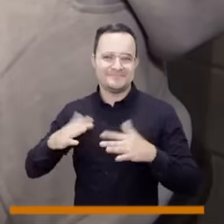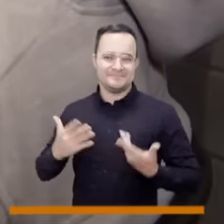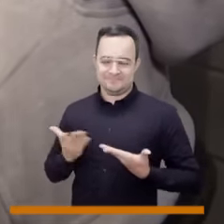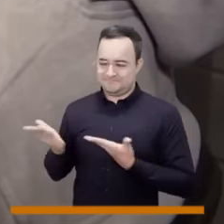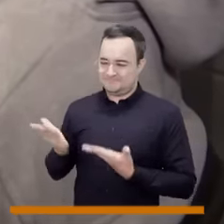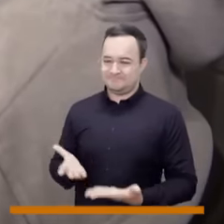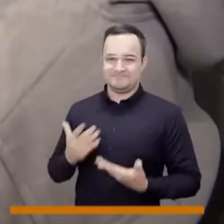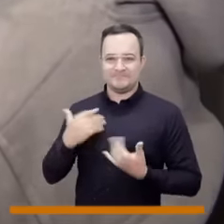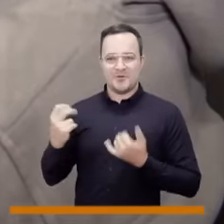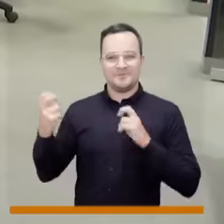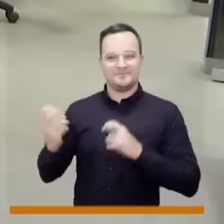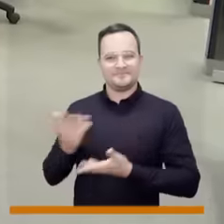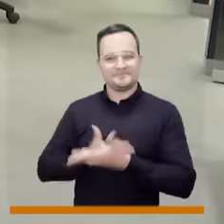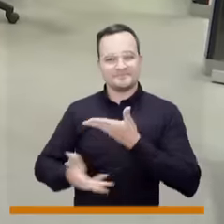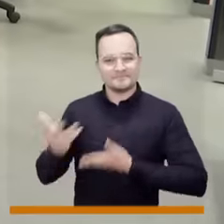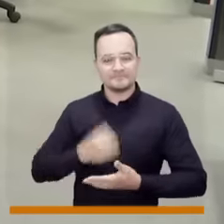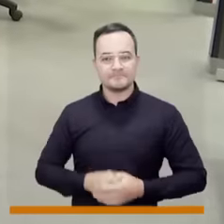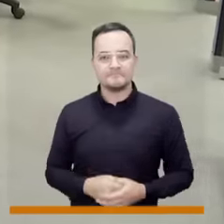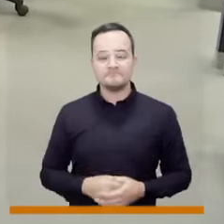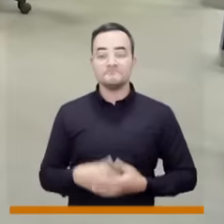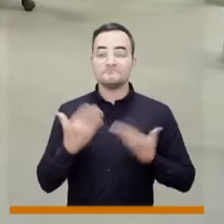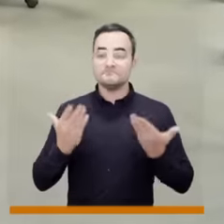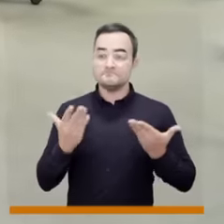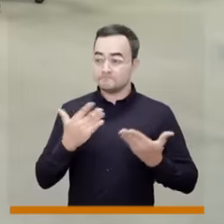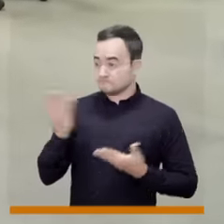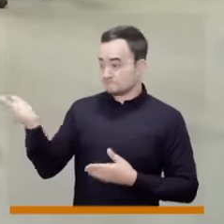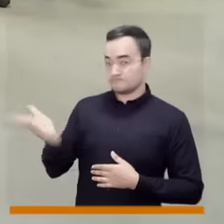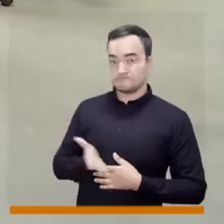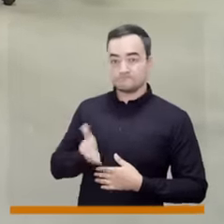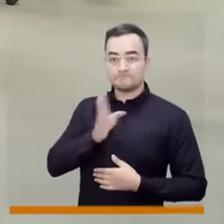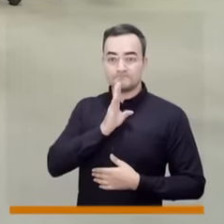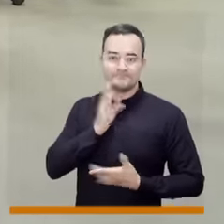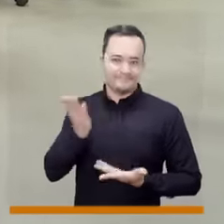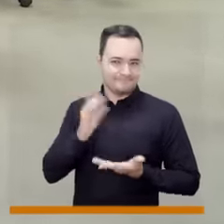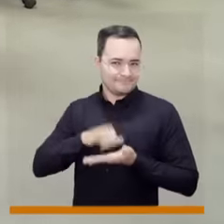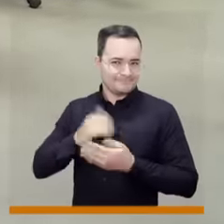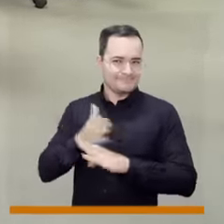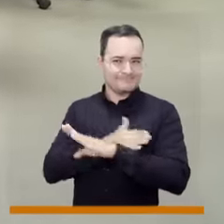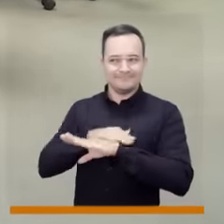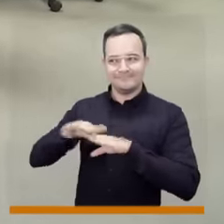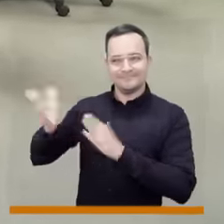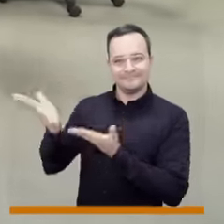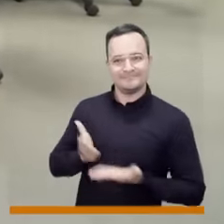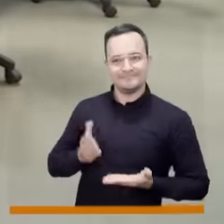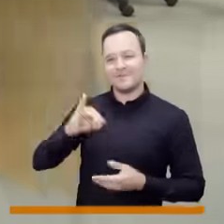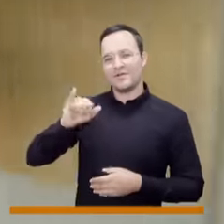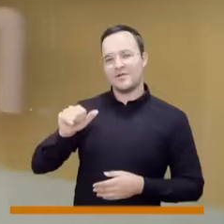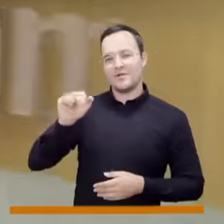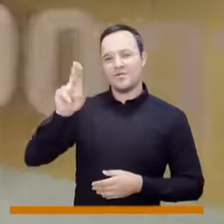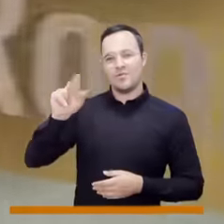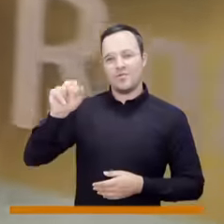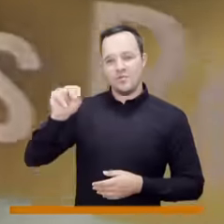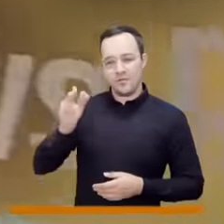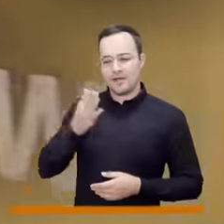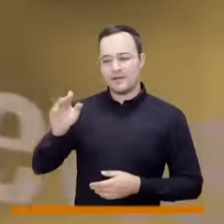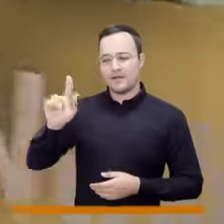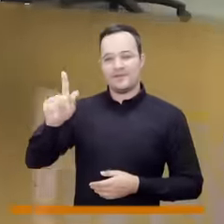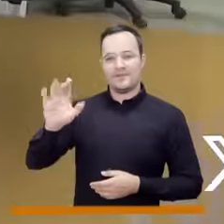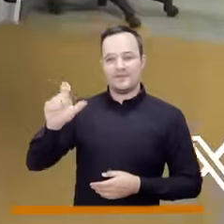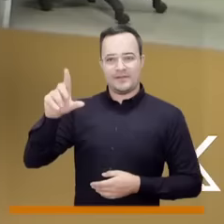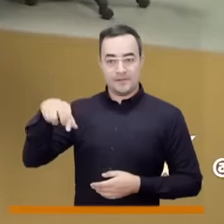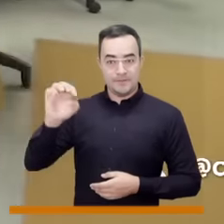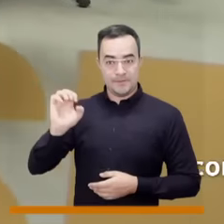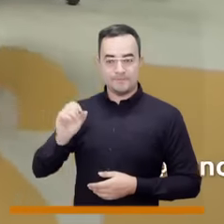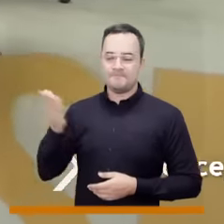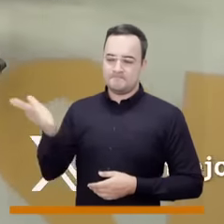informativa. Y bueno, seguimos en compañía de nuestro concejal anfitrión y le preguntamos, concejal Juan Felipe. Ustedes